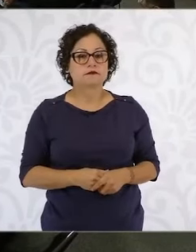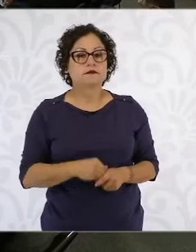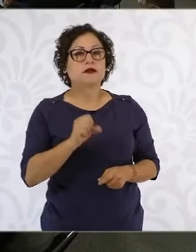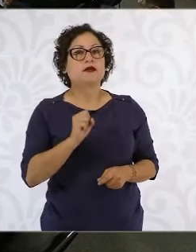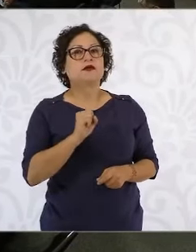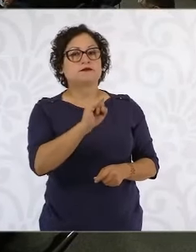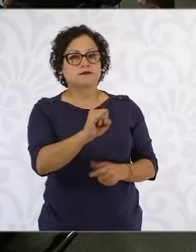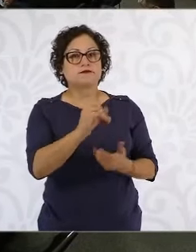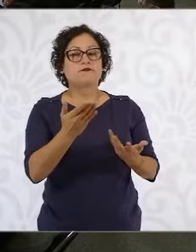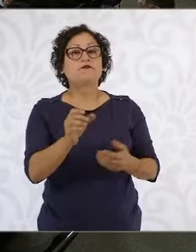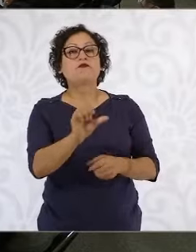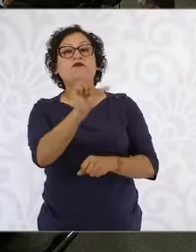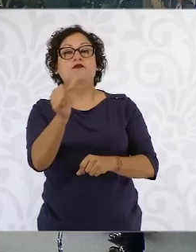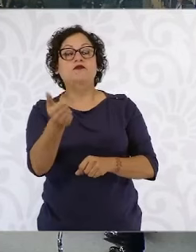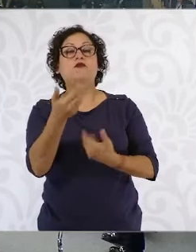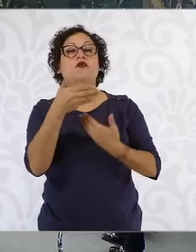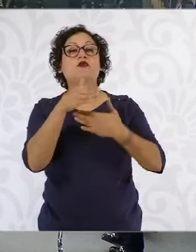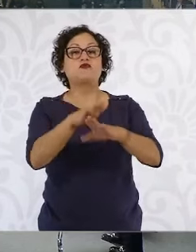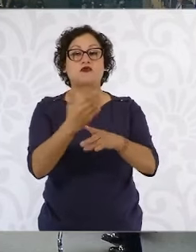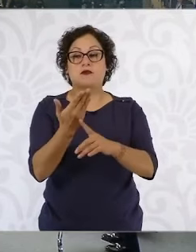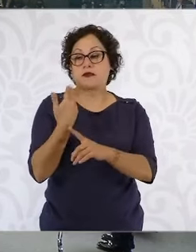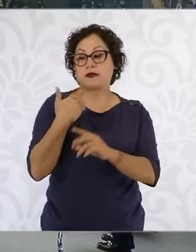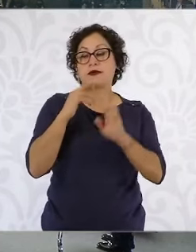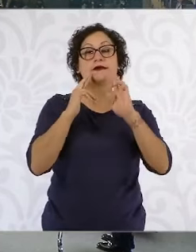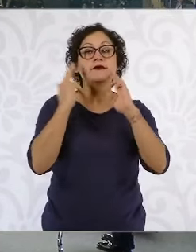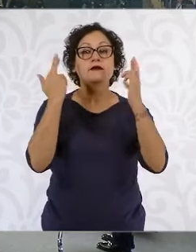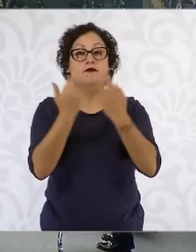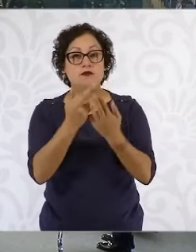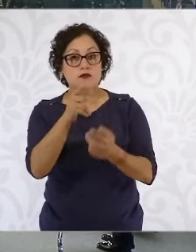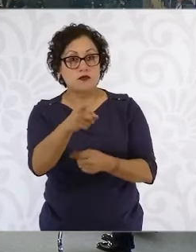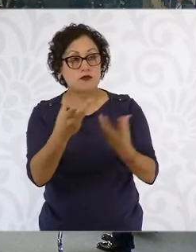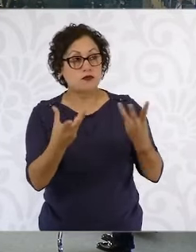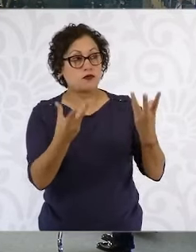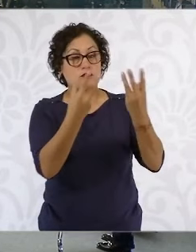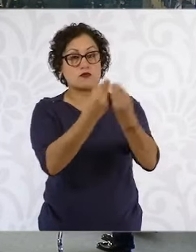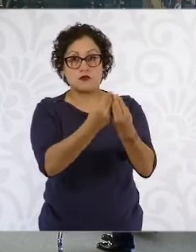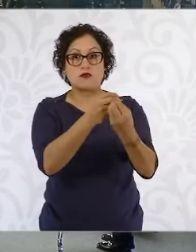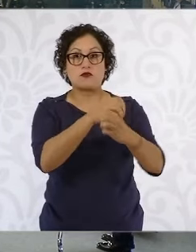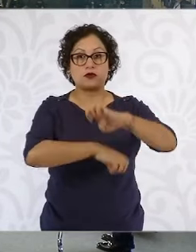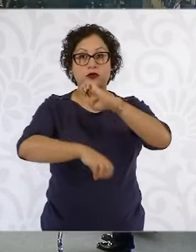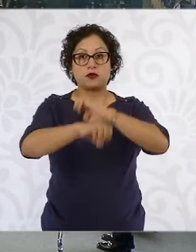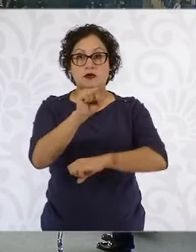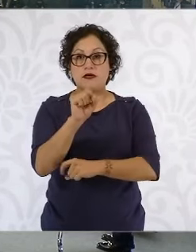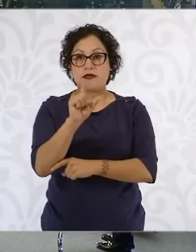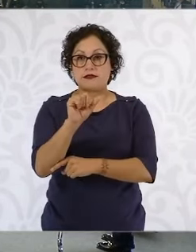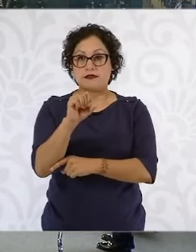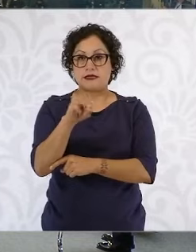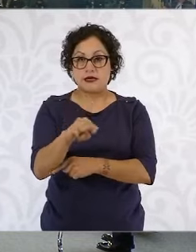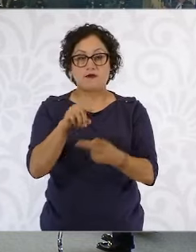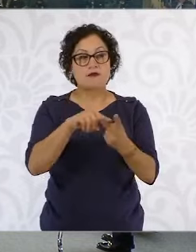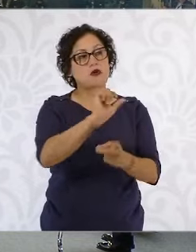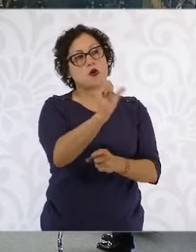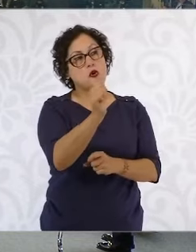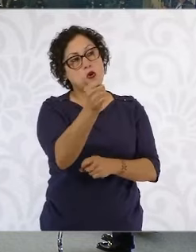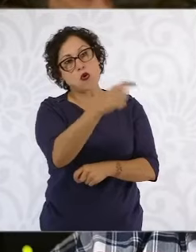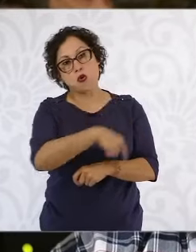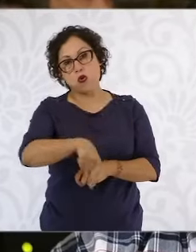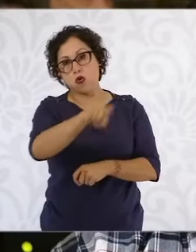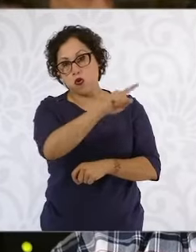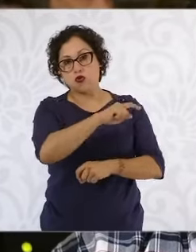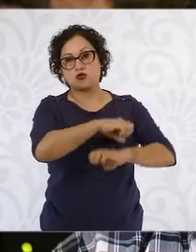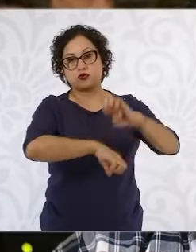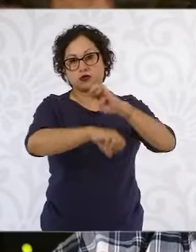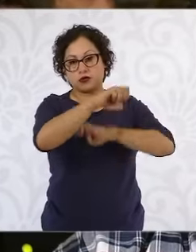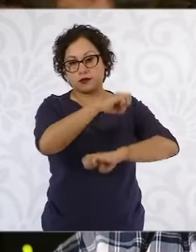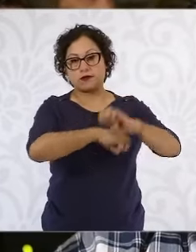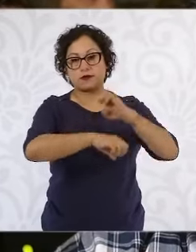Sobre la reciente reunión que tuvo con el empresario Carlos Slim y otros empresarios en el que se trató